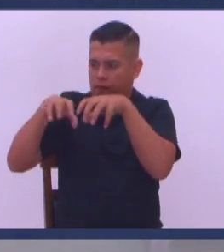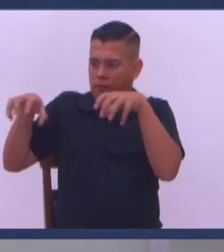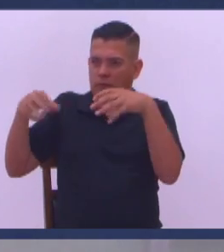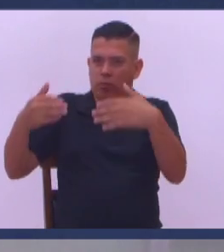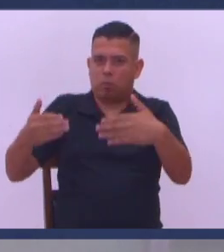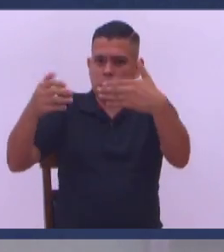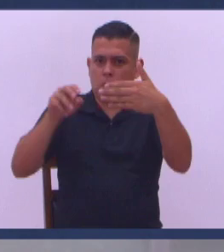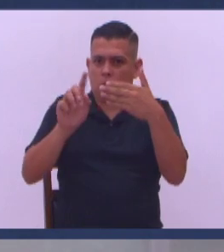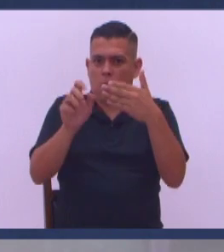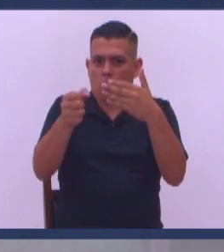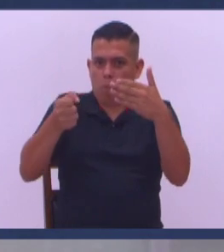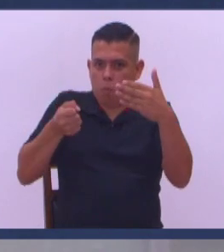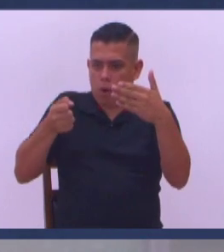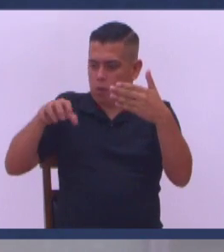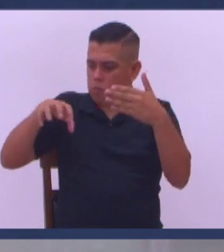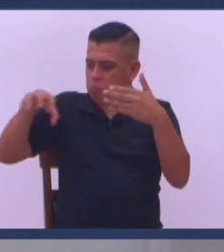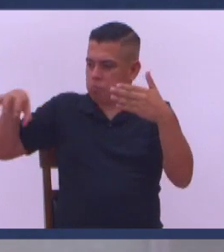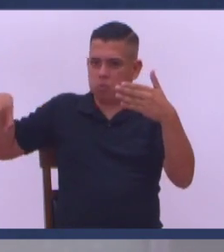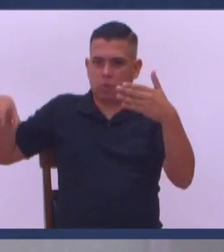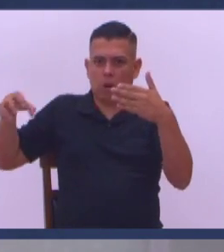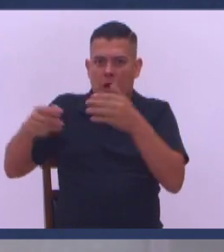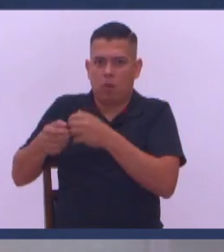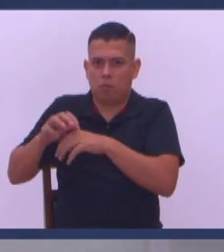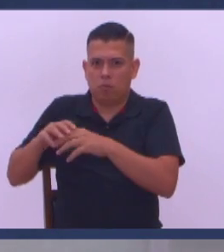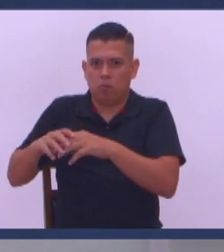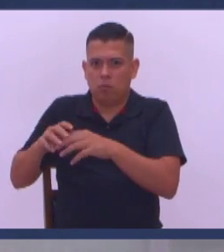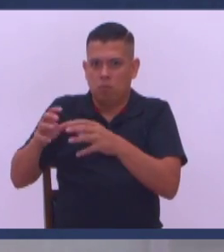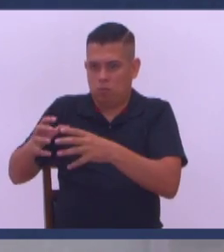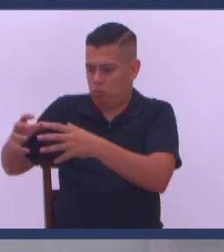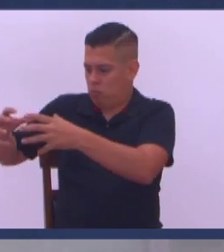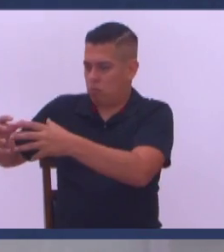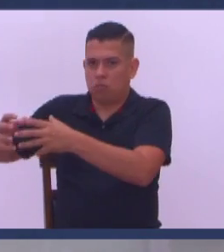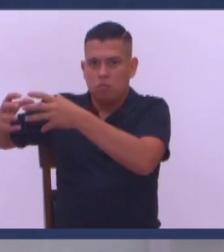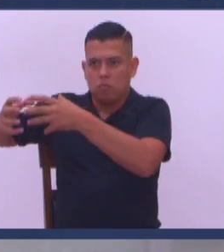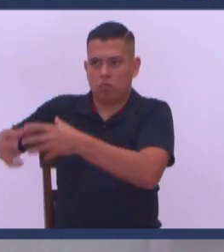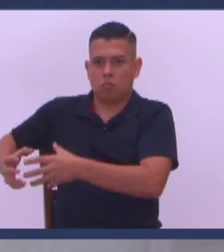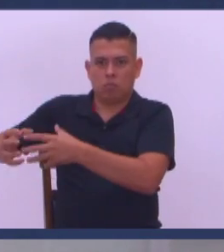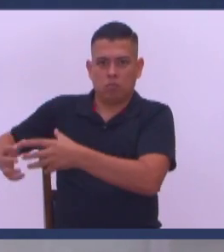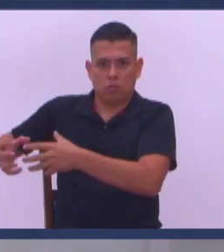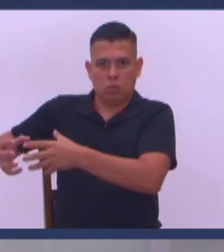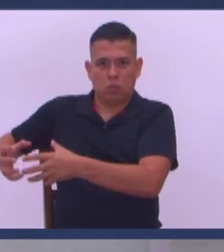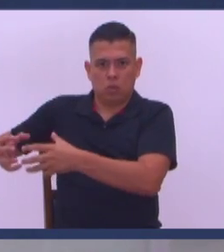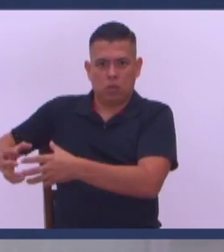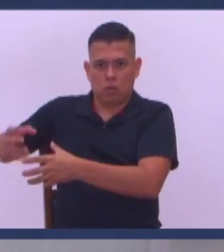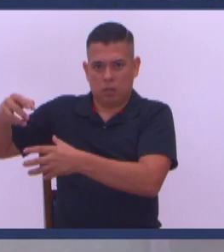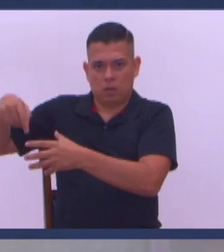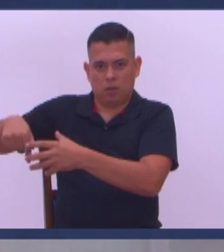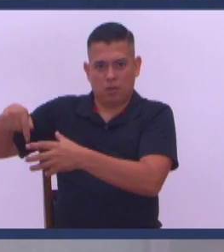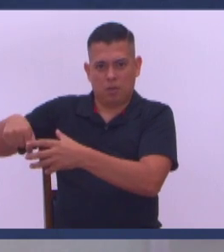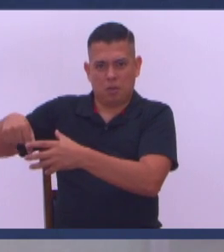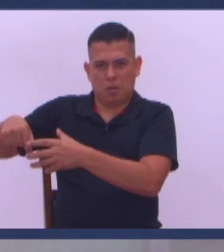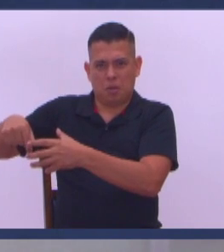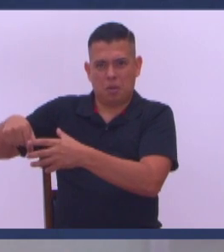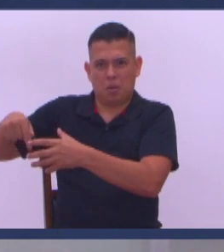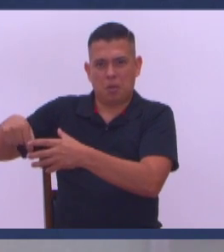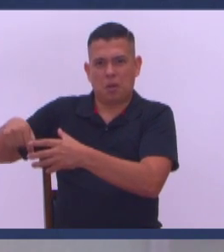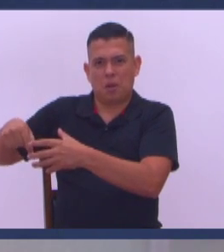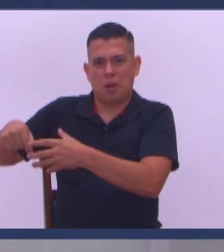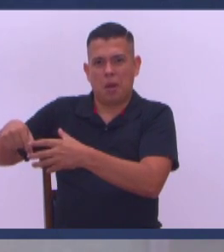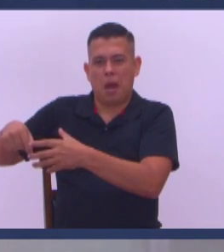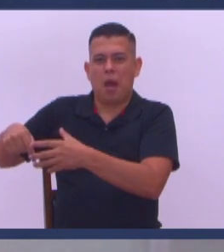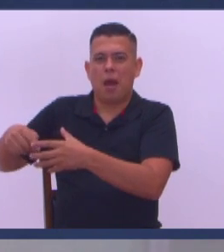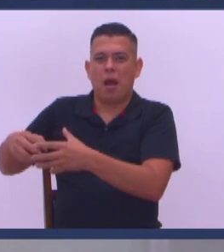Afuera Tenían unos Cumbos Huacales Peroles Picheles Como les llamamos en